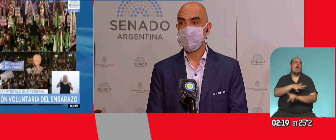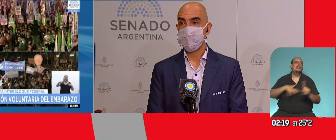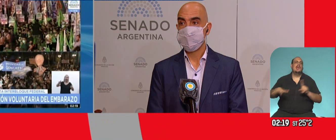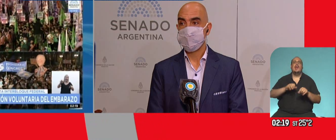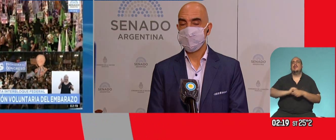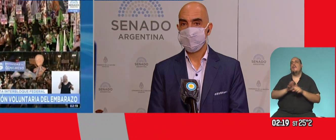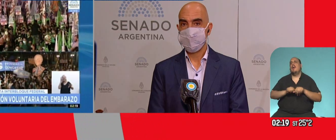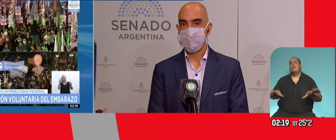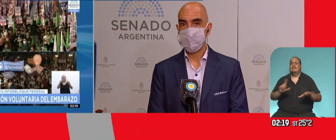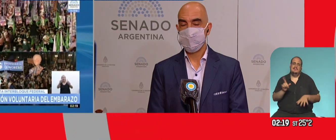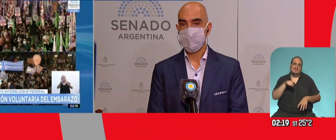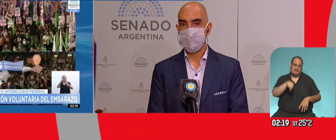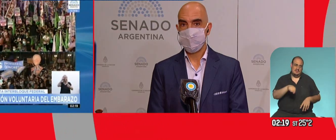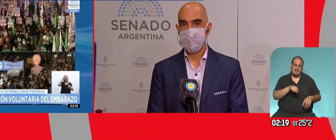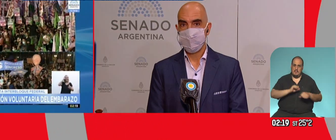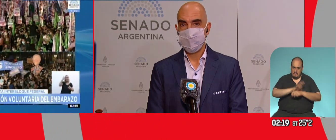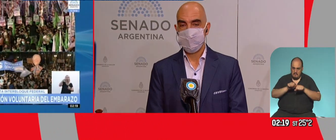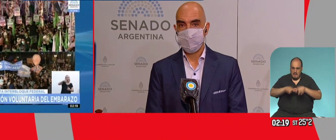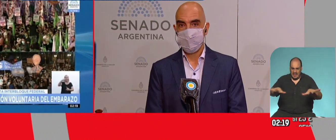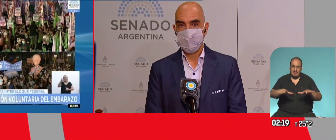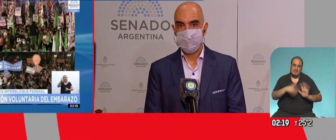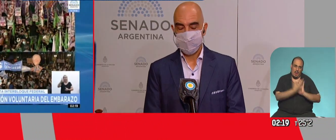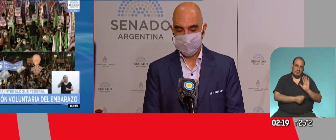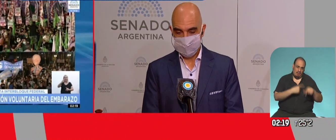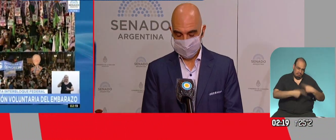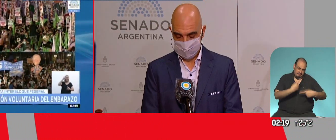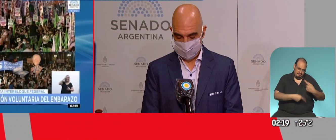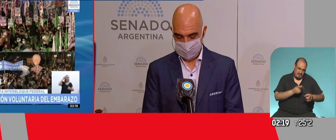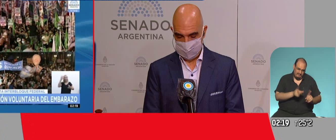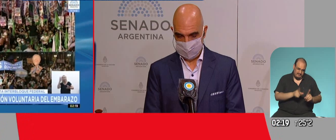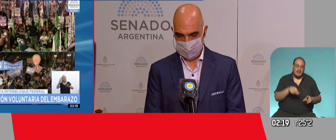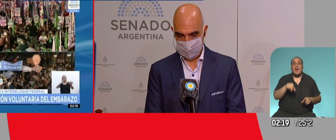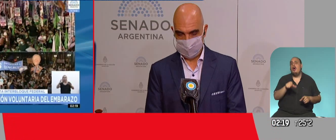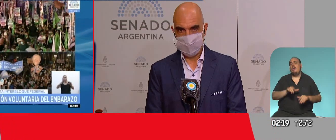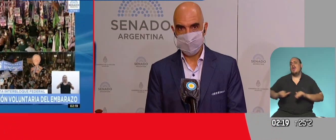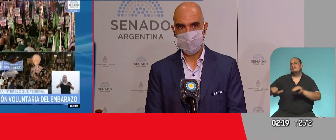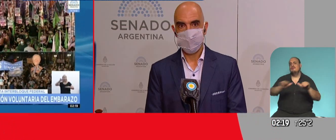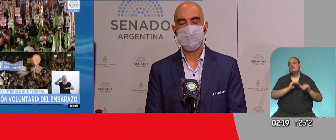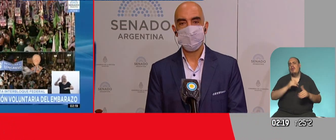en pandemia o no pandemia el tema es igualar y que todos tengan derecho a elegir básicamente tenemos que volver al congreso y vamos